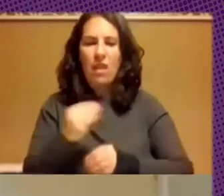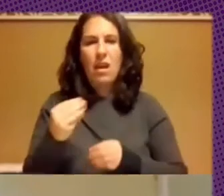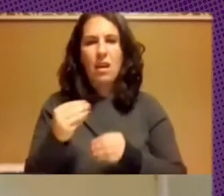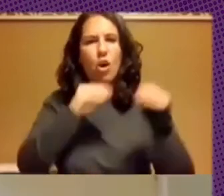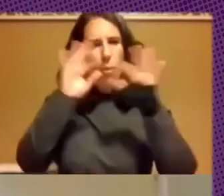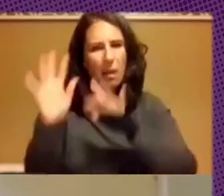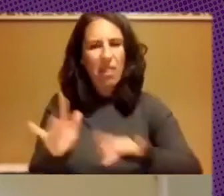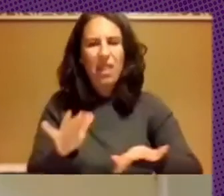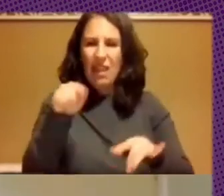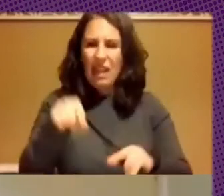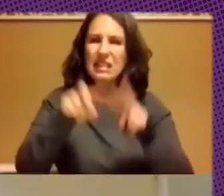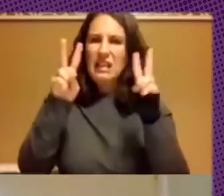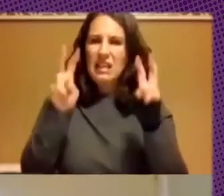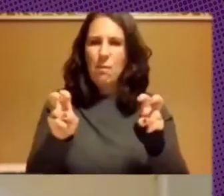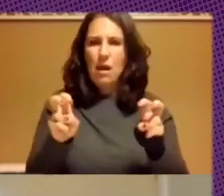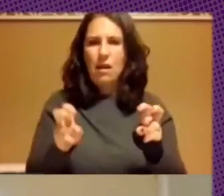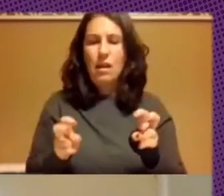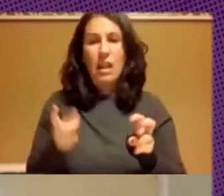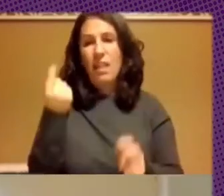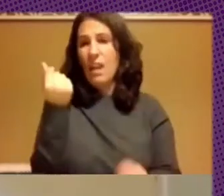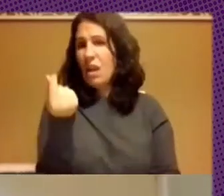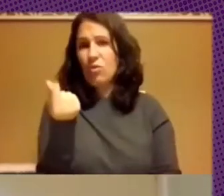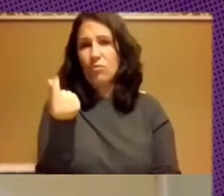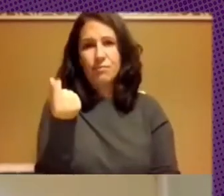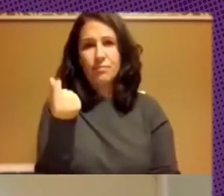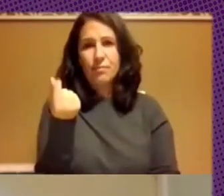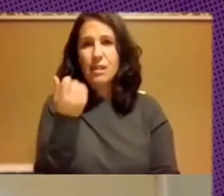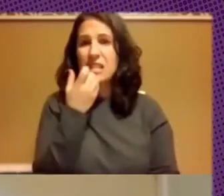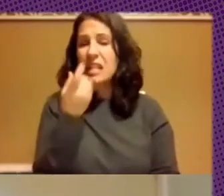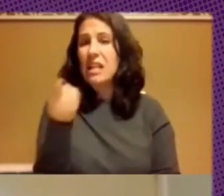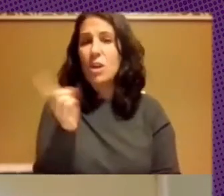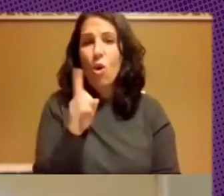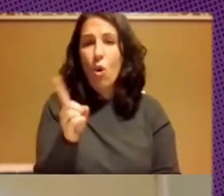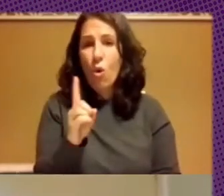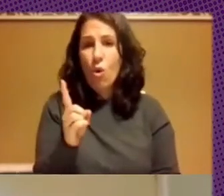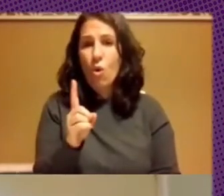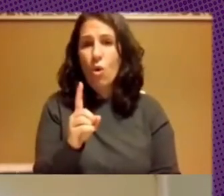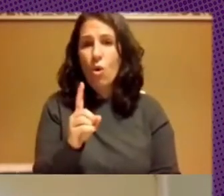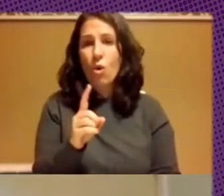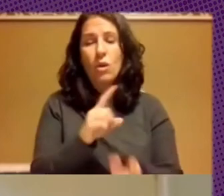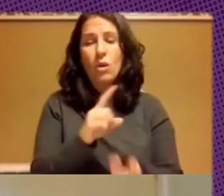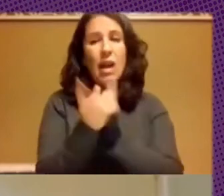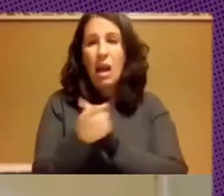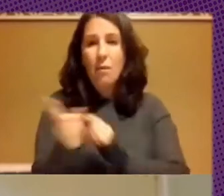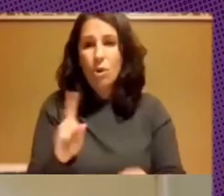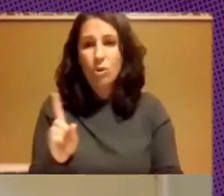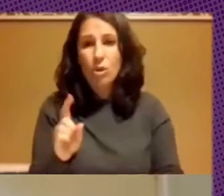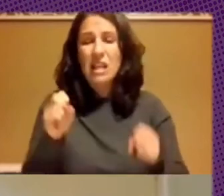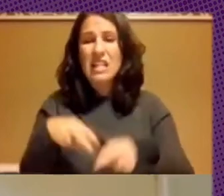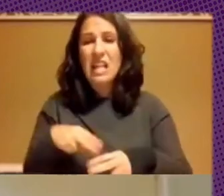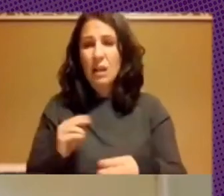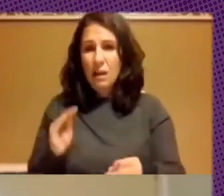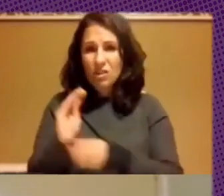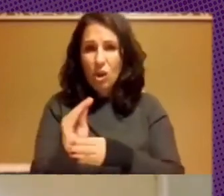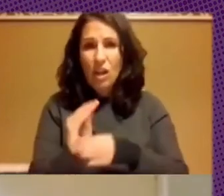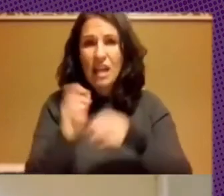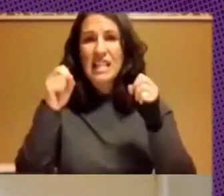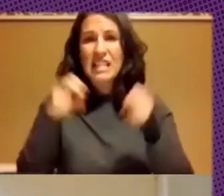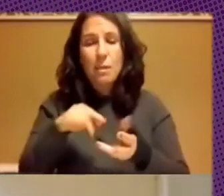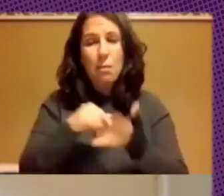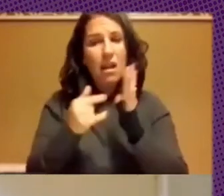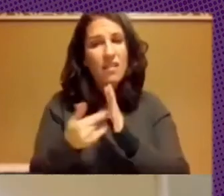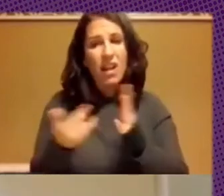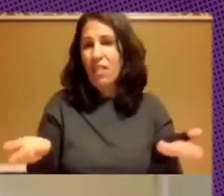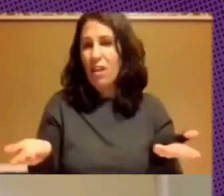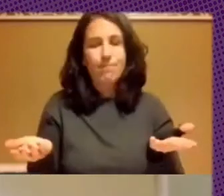y hay que poner dinero porque no hay cambios sin inversión y sin planeamiento